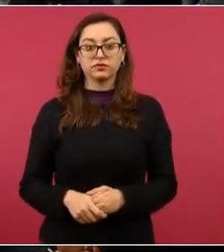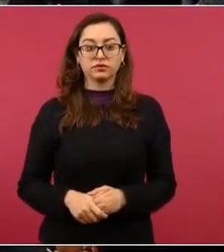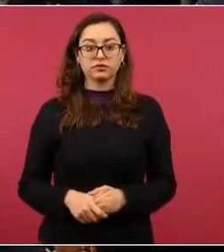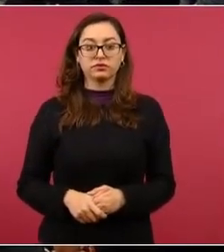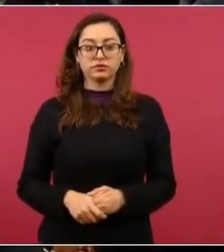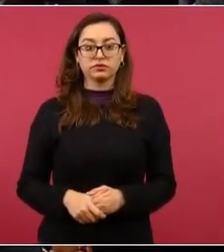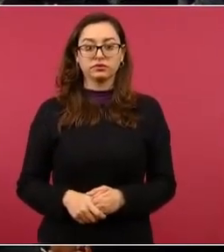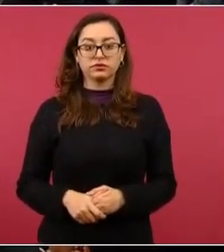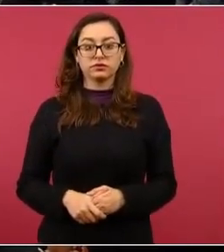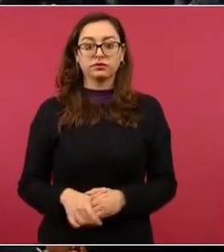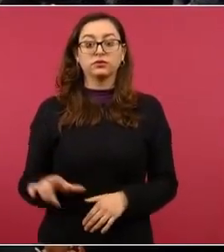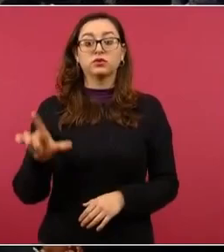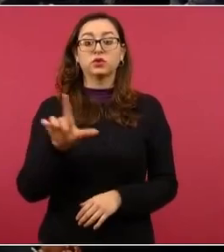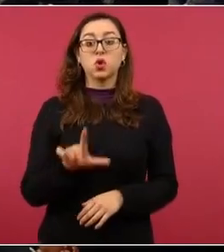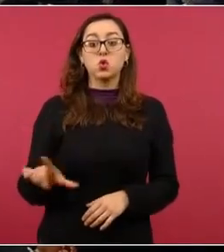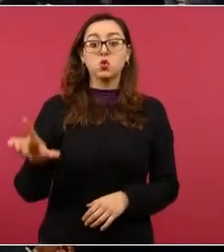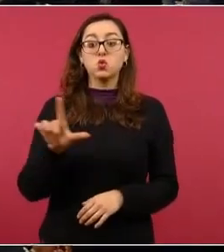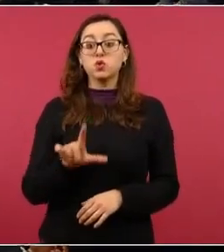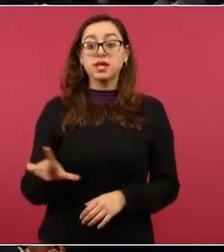no, lunes,